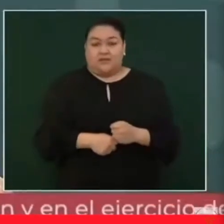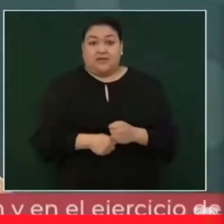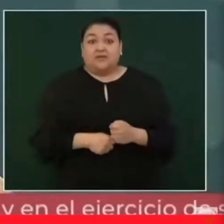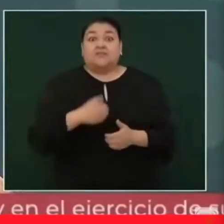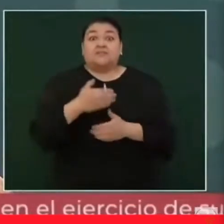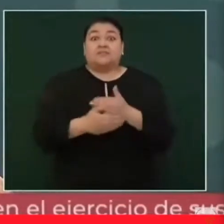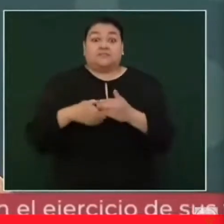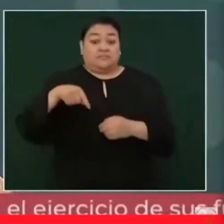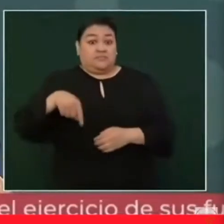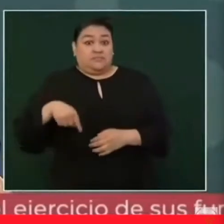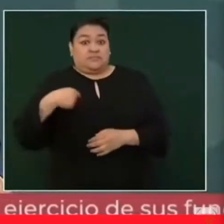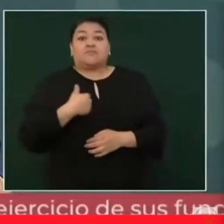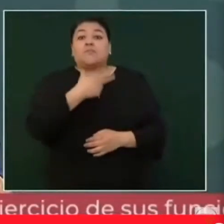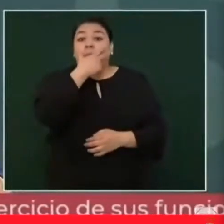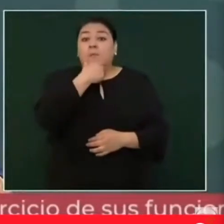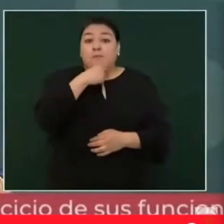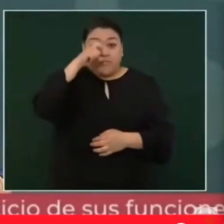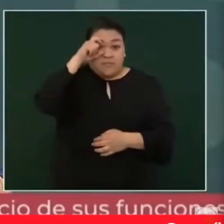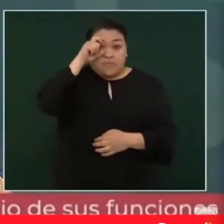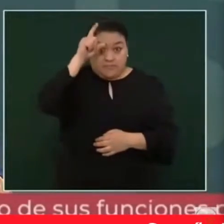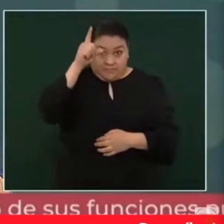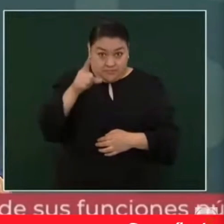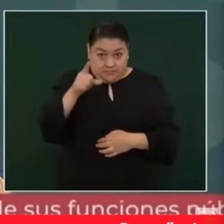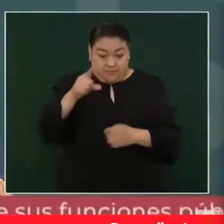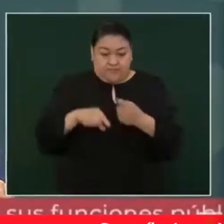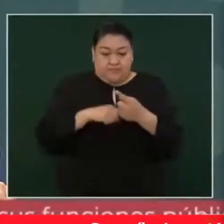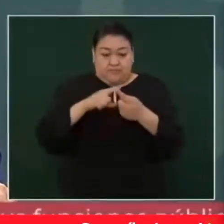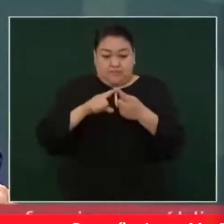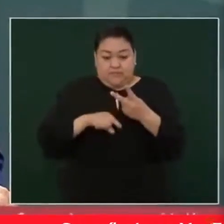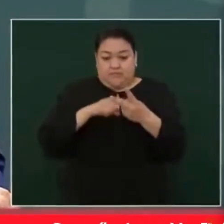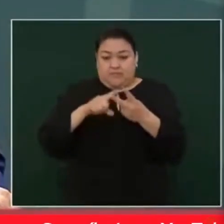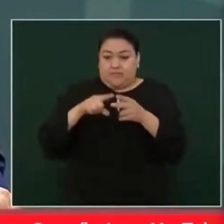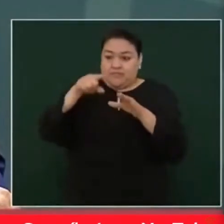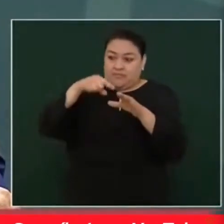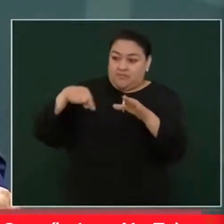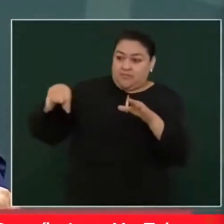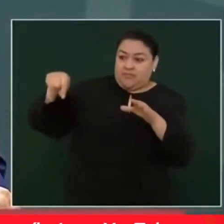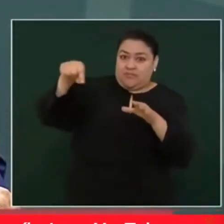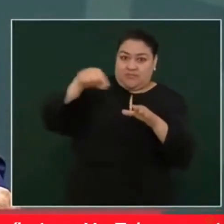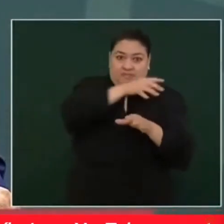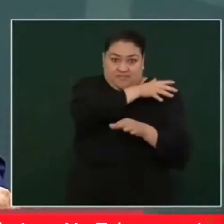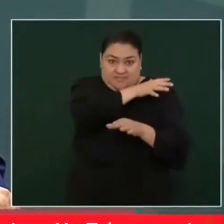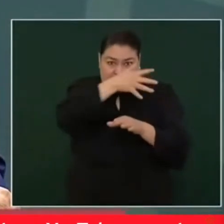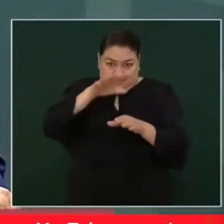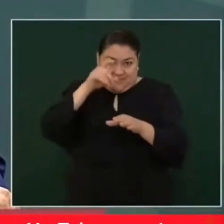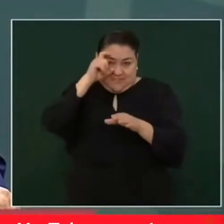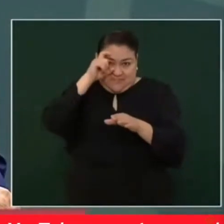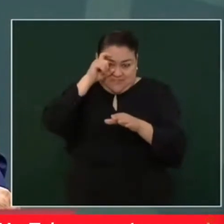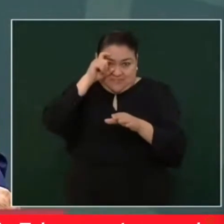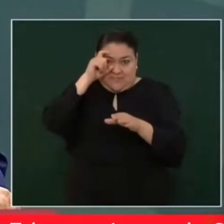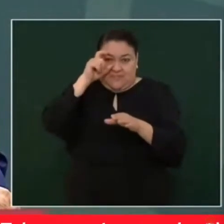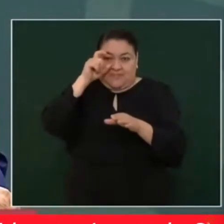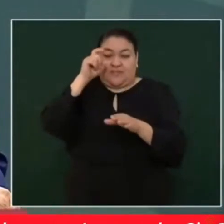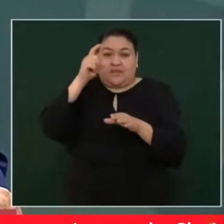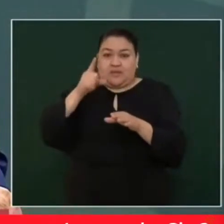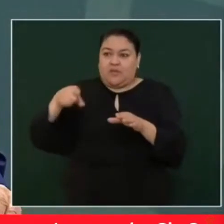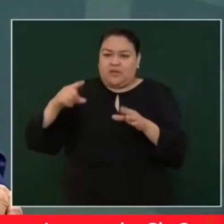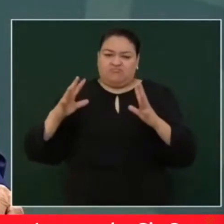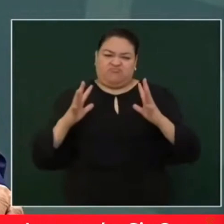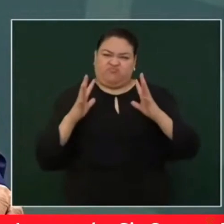general Zaragoza y los que participaron en esa batalla triunfaron.